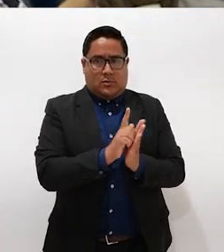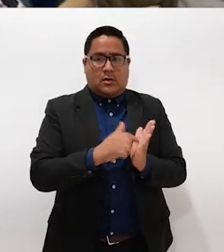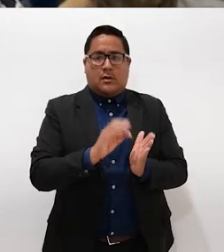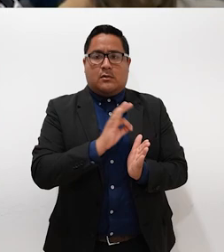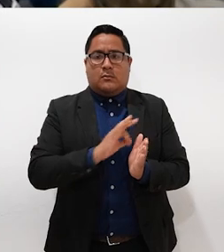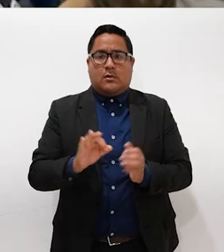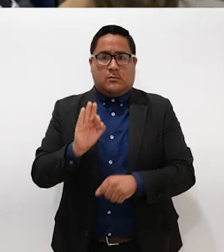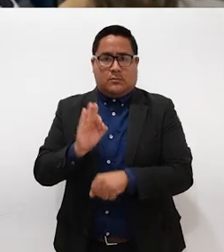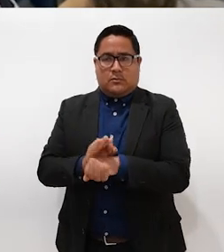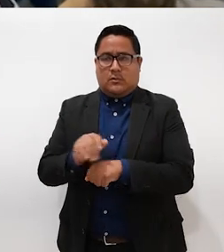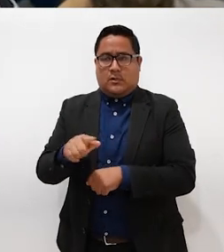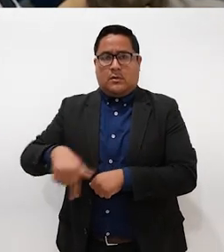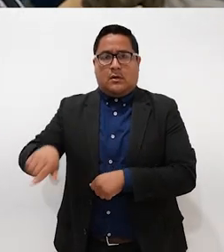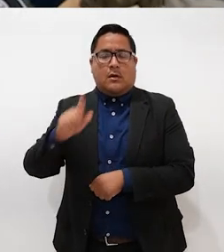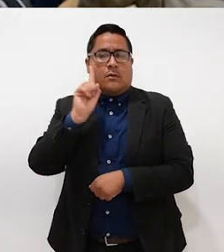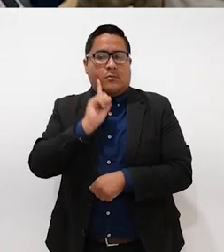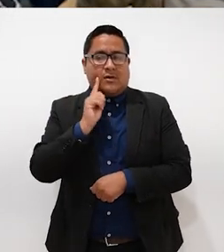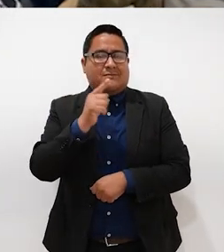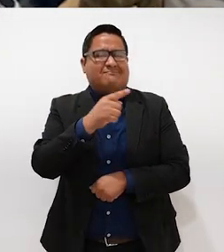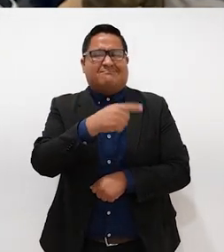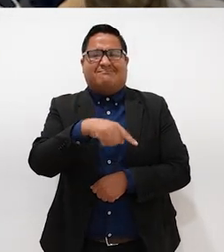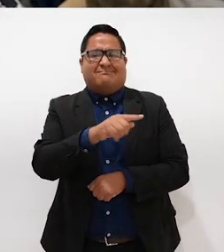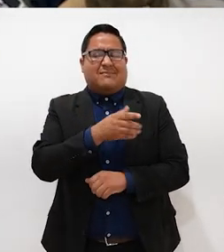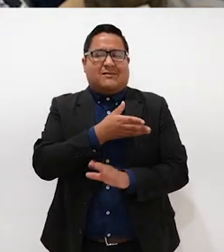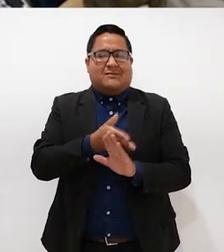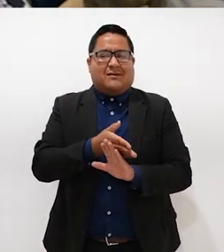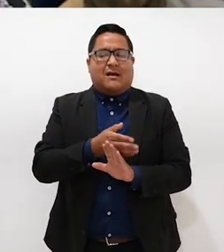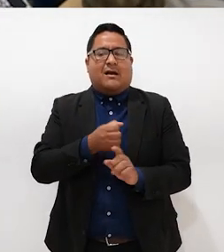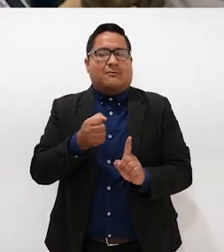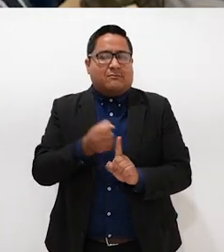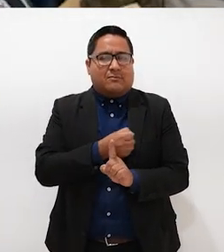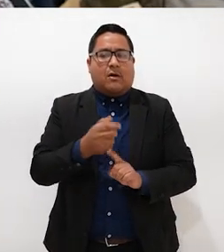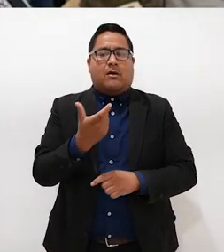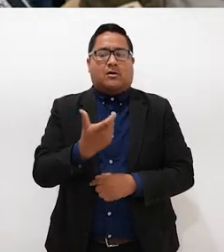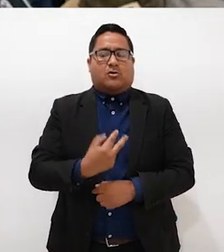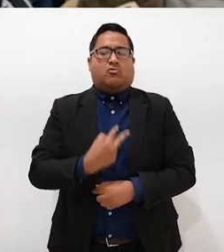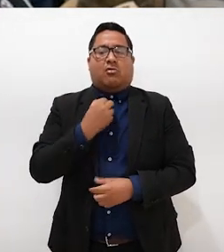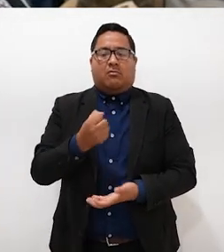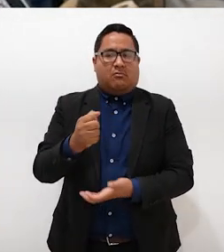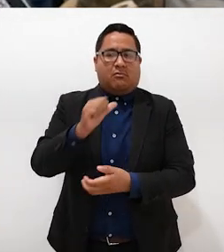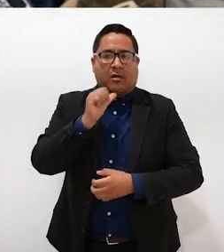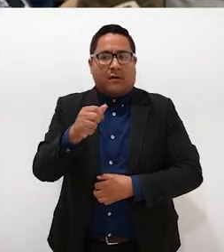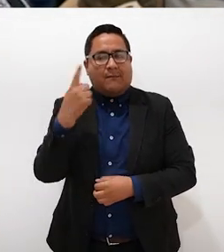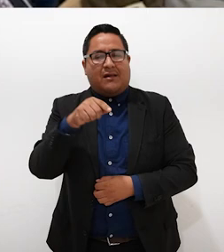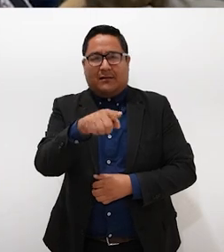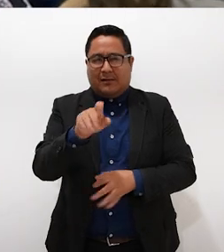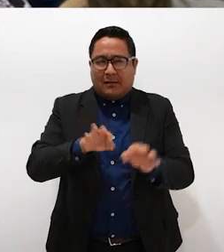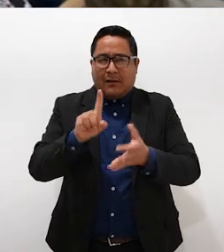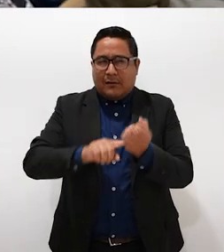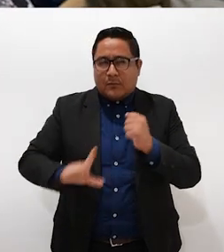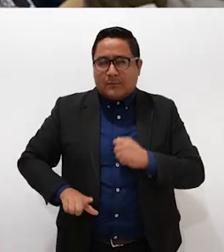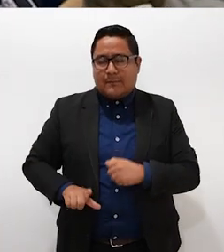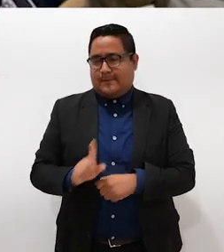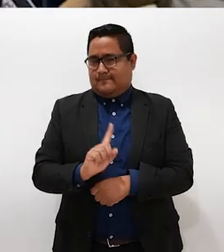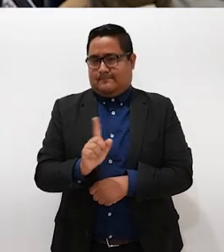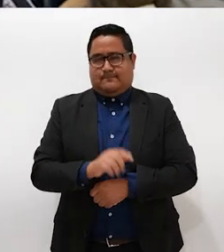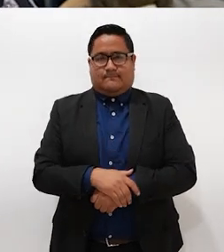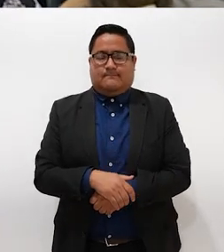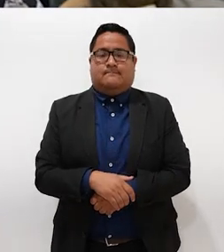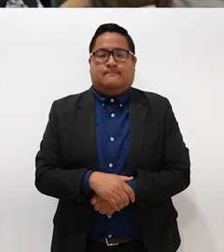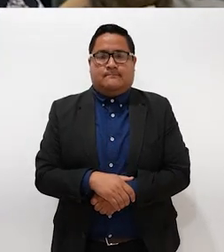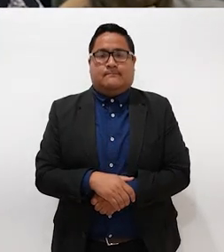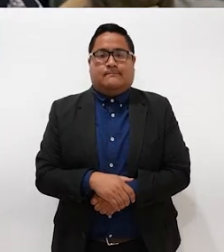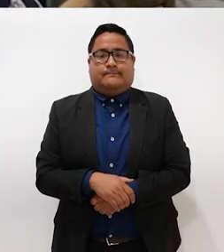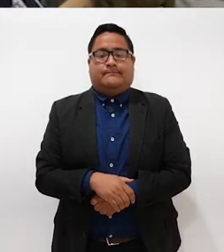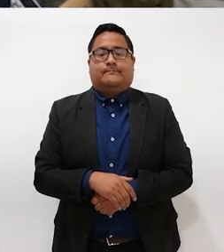proteger a las mujeres de violentadores, de agresores, de deudores alimentarios para que no estén en los cargos también de la función pública. Entonces